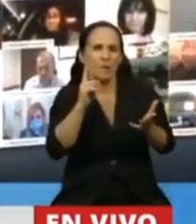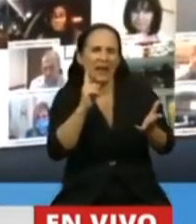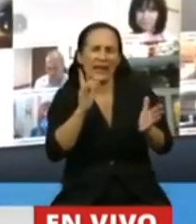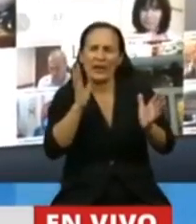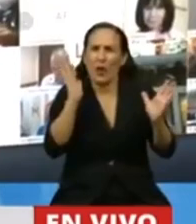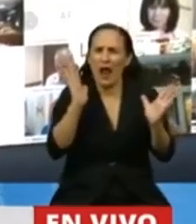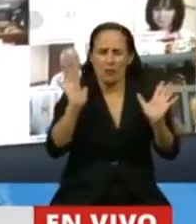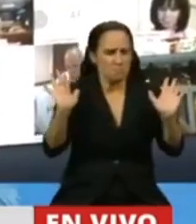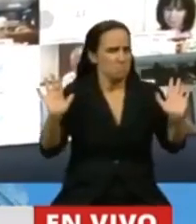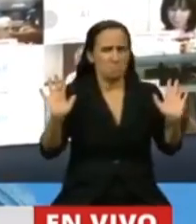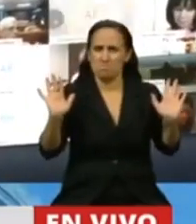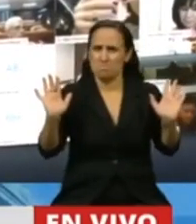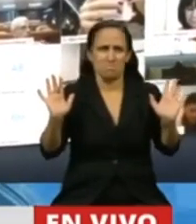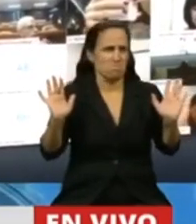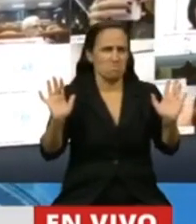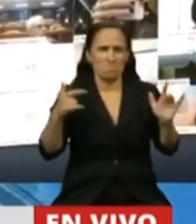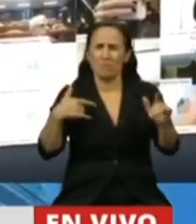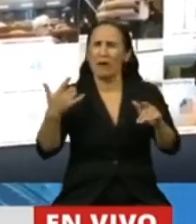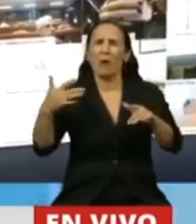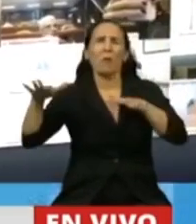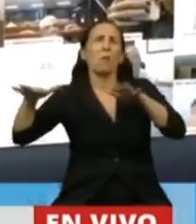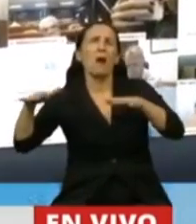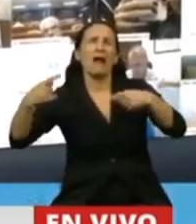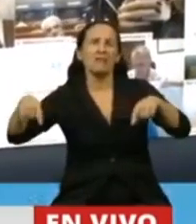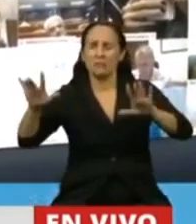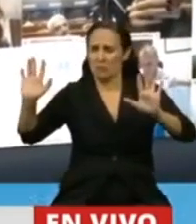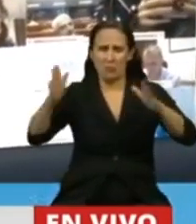sin movilizar a nadie atrás mío que pueda tomar.